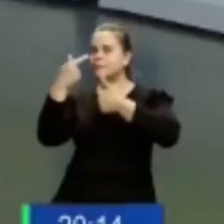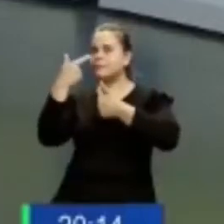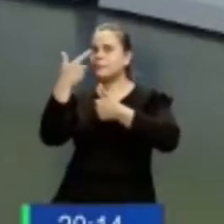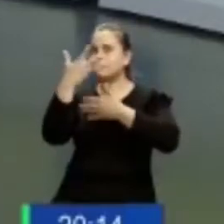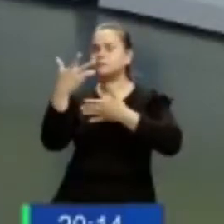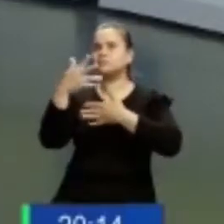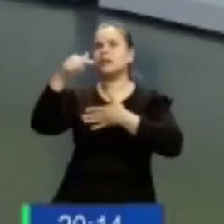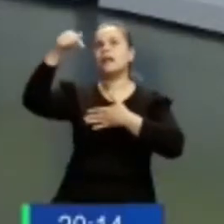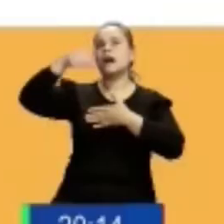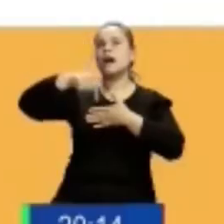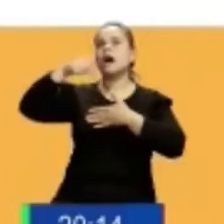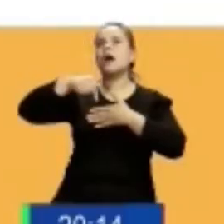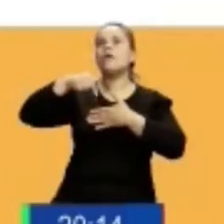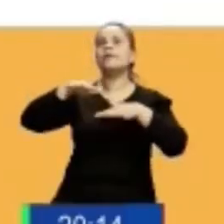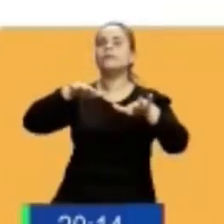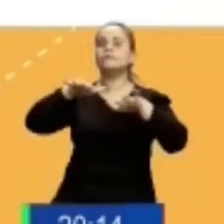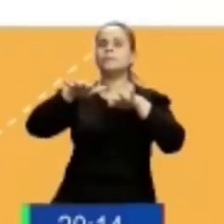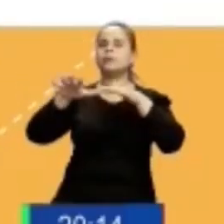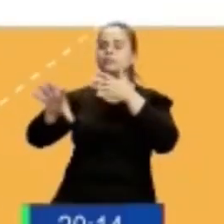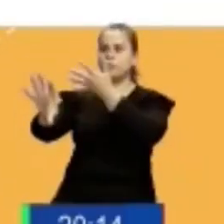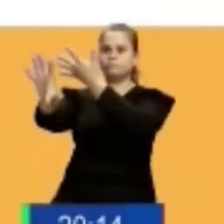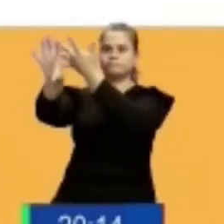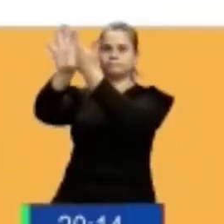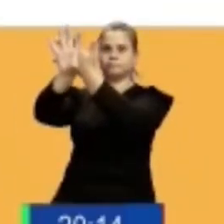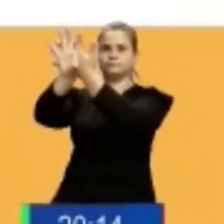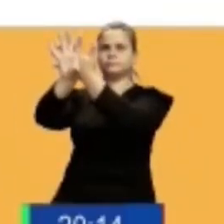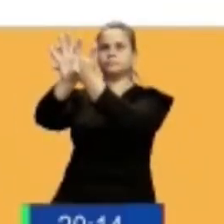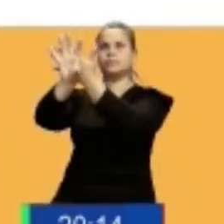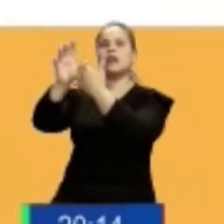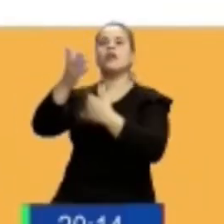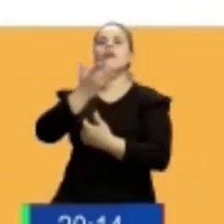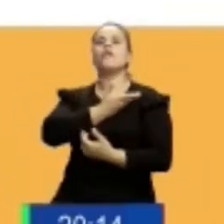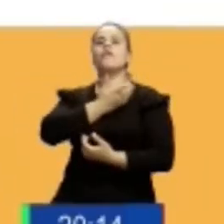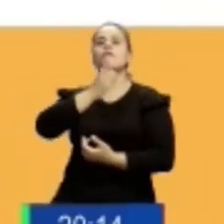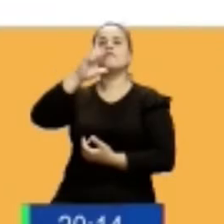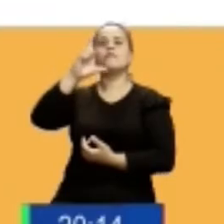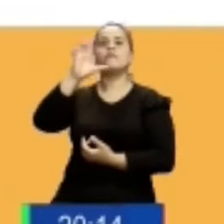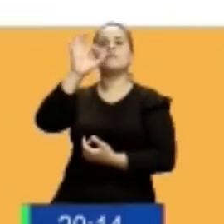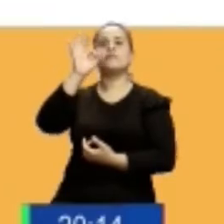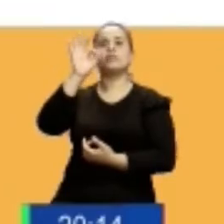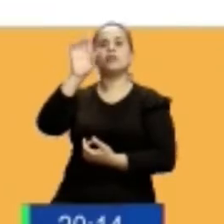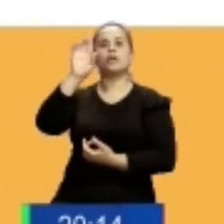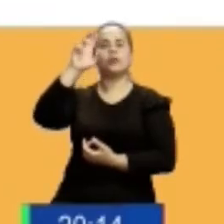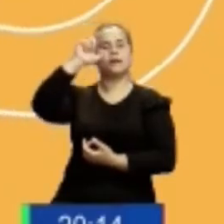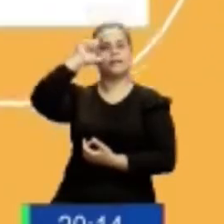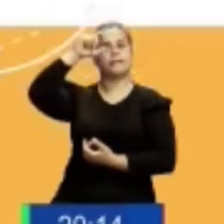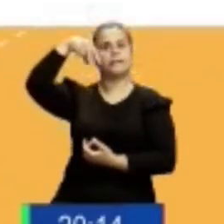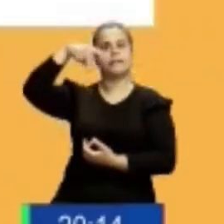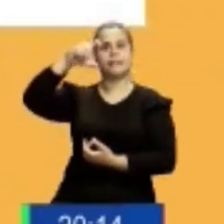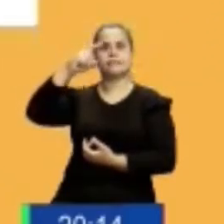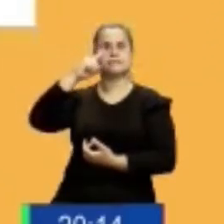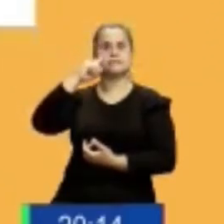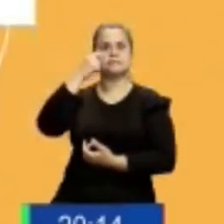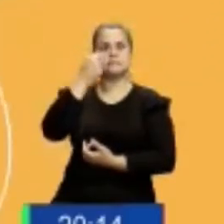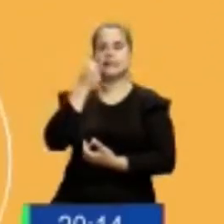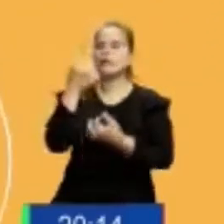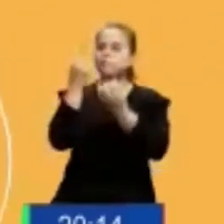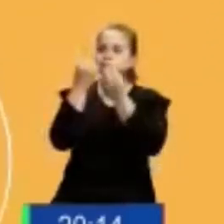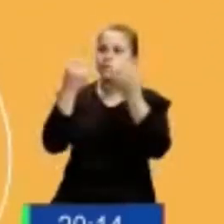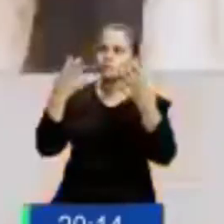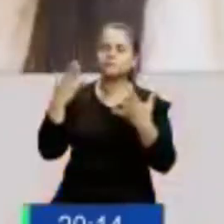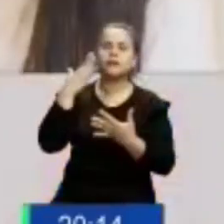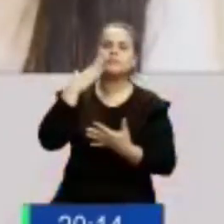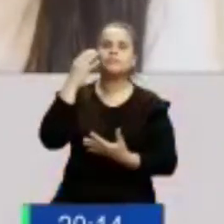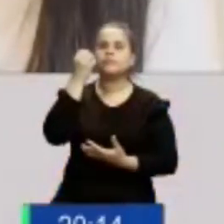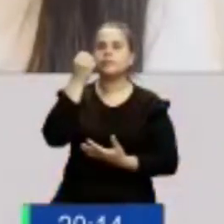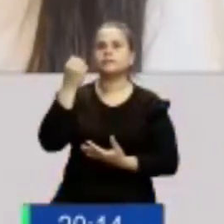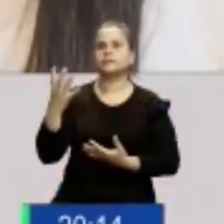Para abrir nuestro capítulo de Deporte y Género como cada semana, Florencia, ¿cómo estás? Buenas tardes, un gusto saludarte. Buenas